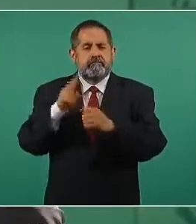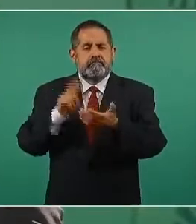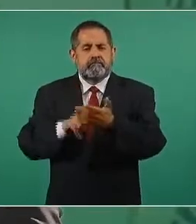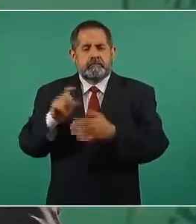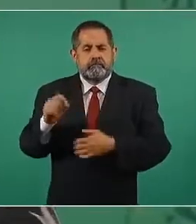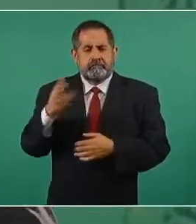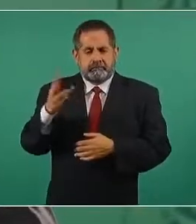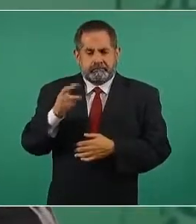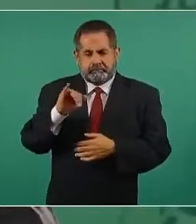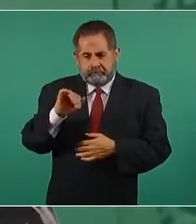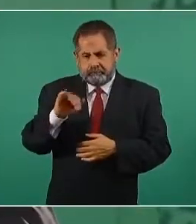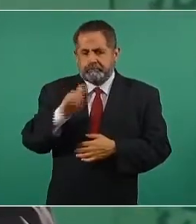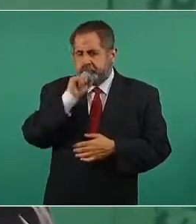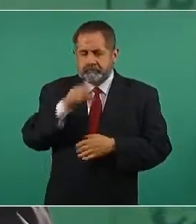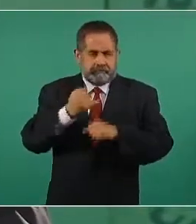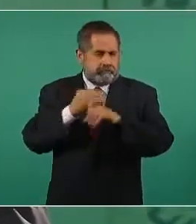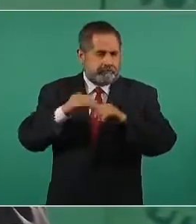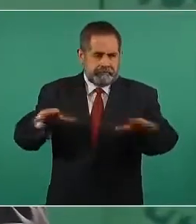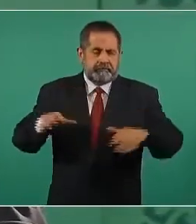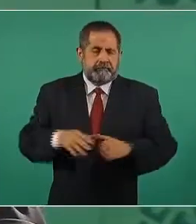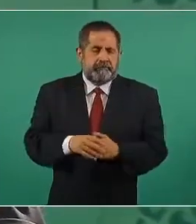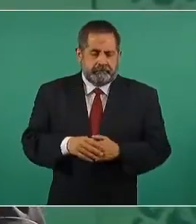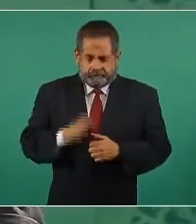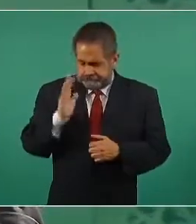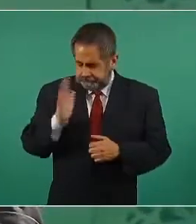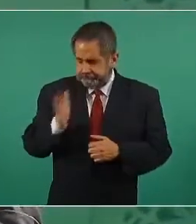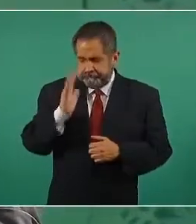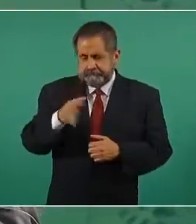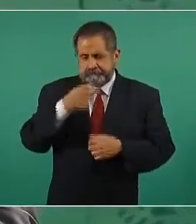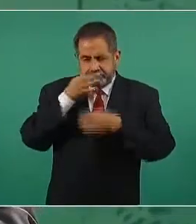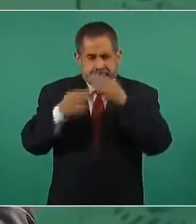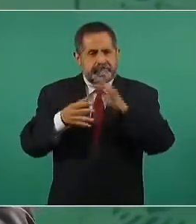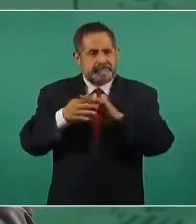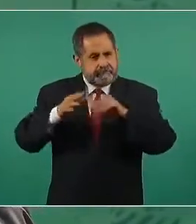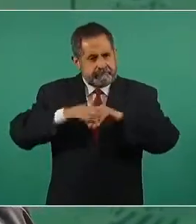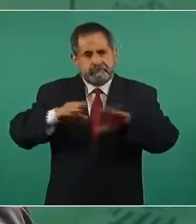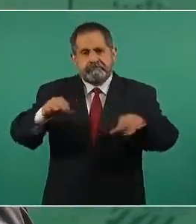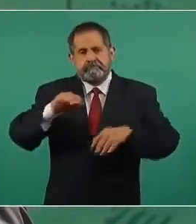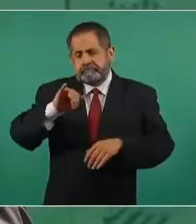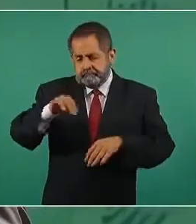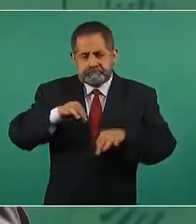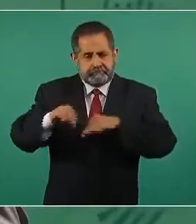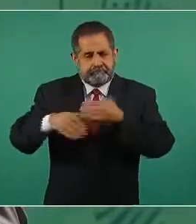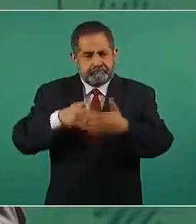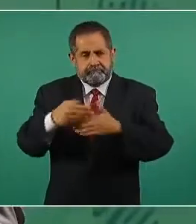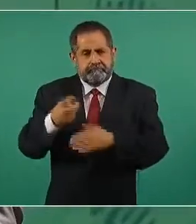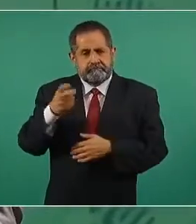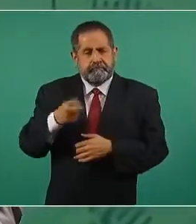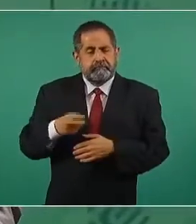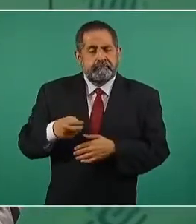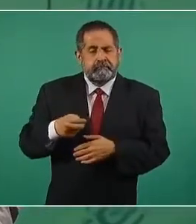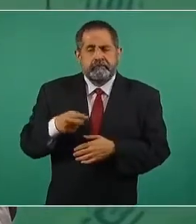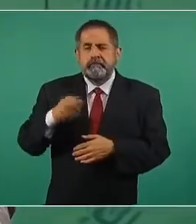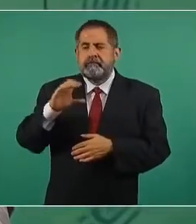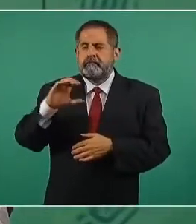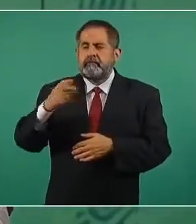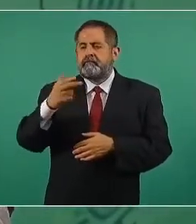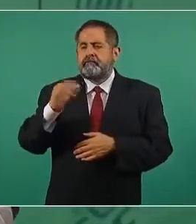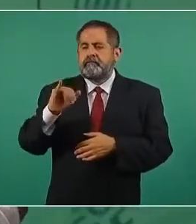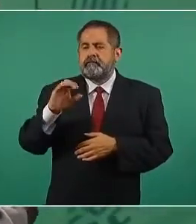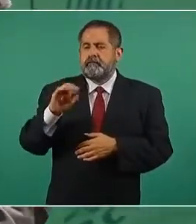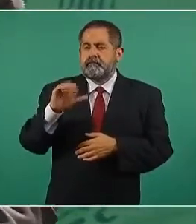también lo informo que ya va a empezar a trabajarse en Chicoacén